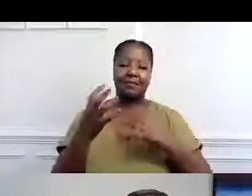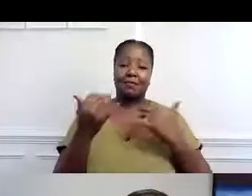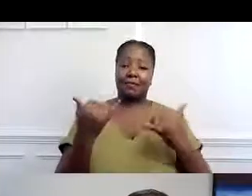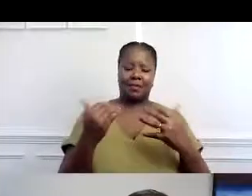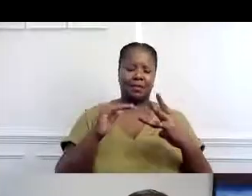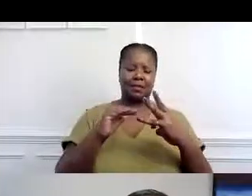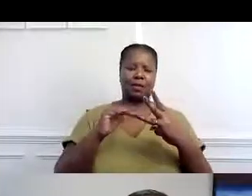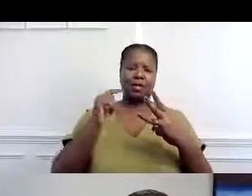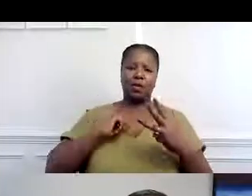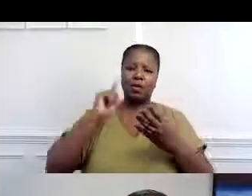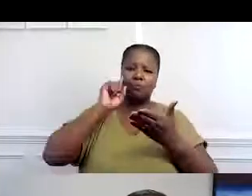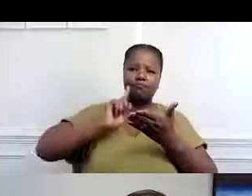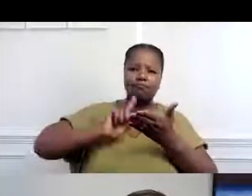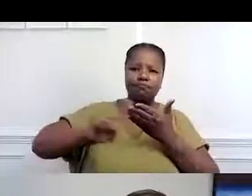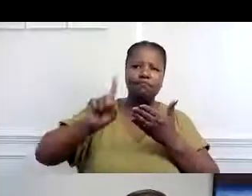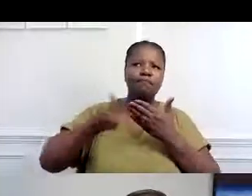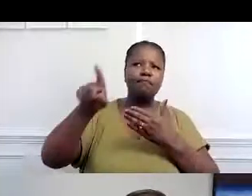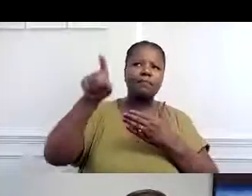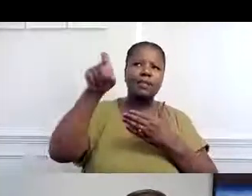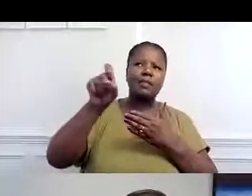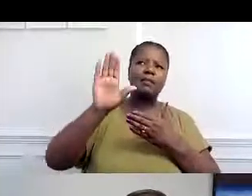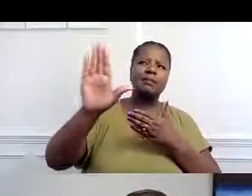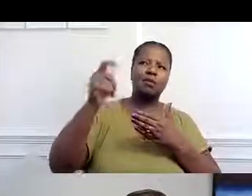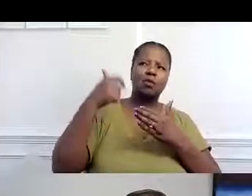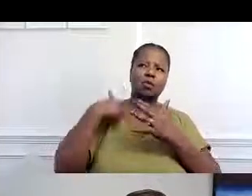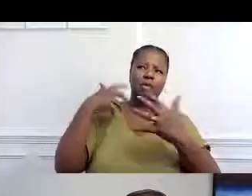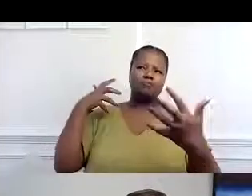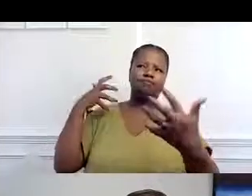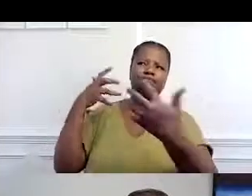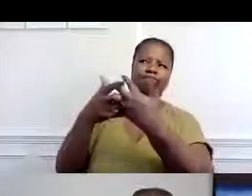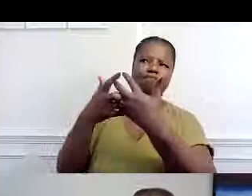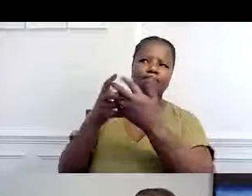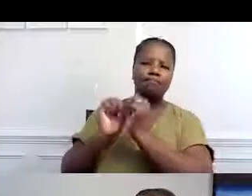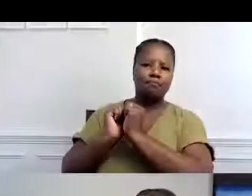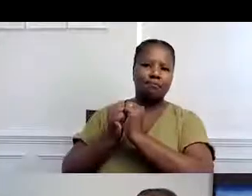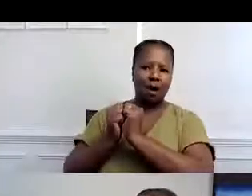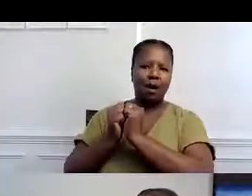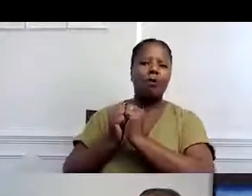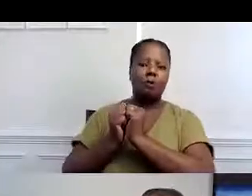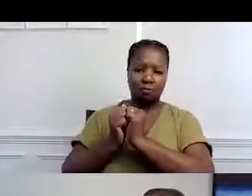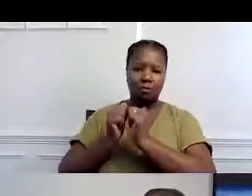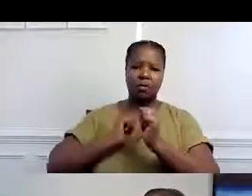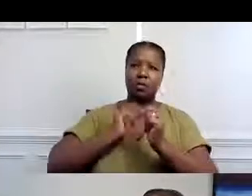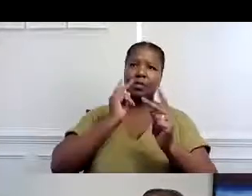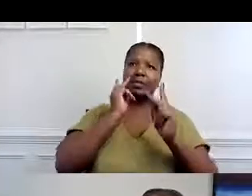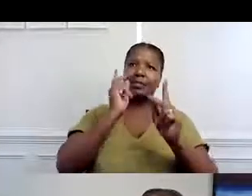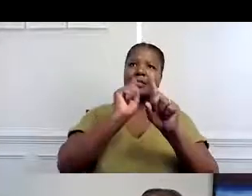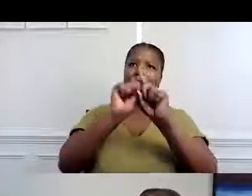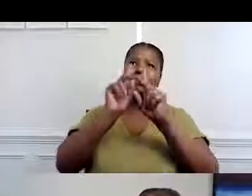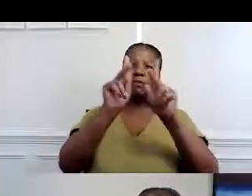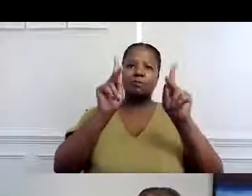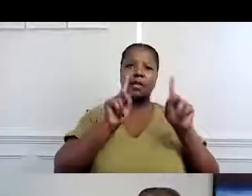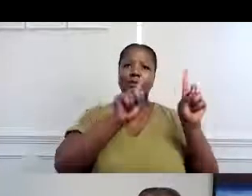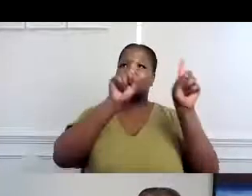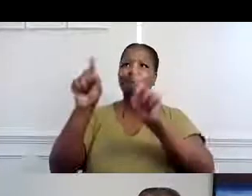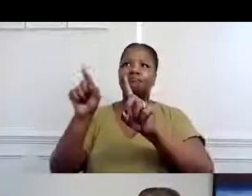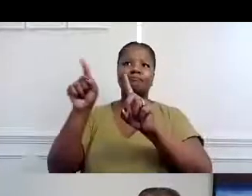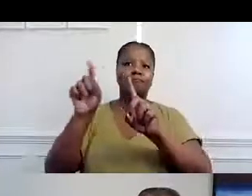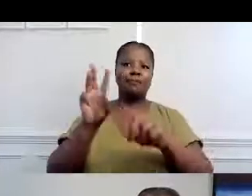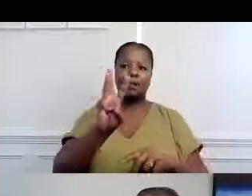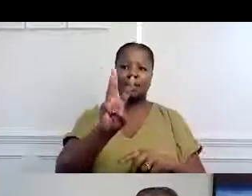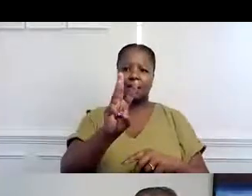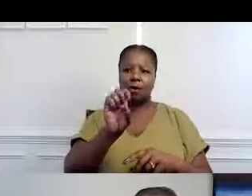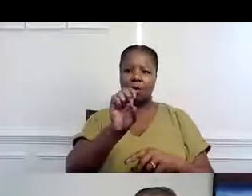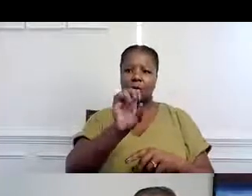Lo otro que hicimos también al revisar las necesidades de las personas y cómo sufrirlas, en cuanto estábamos en Imperial